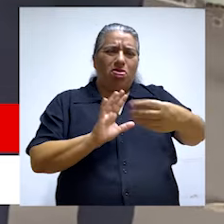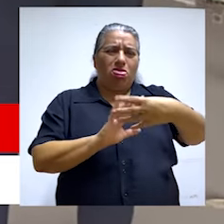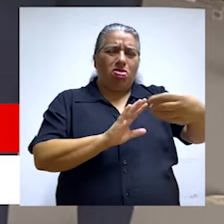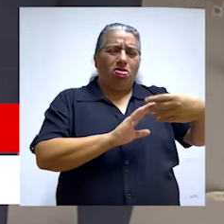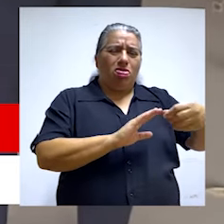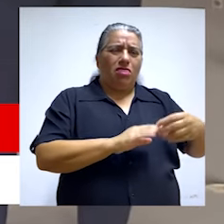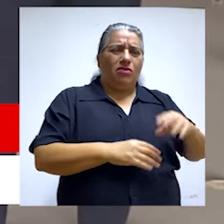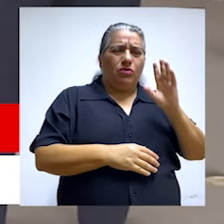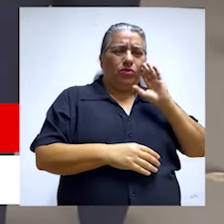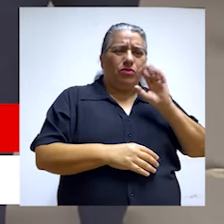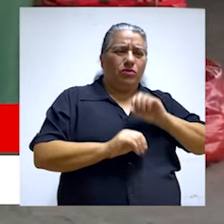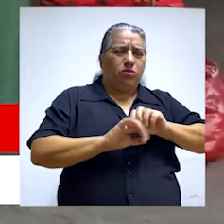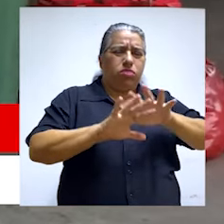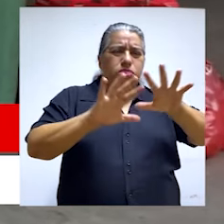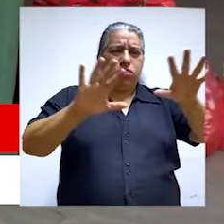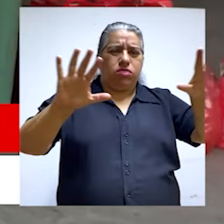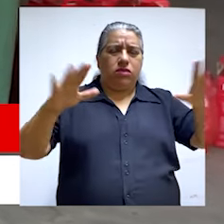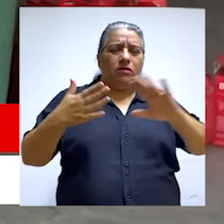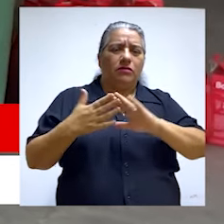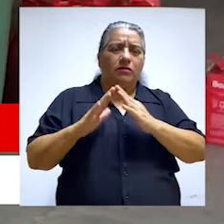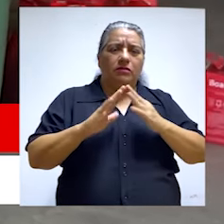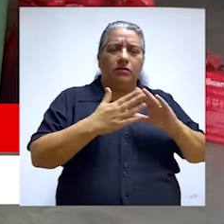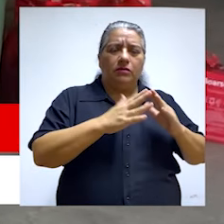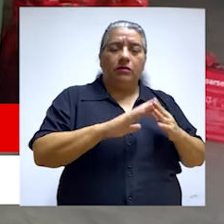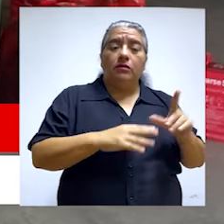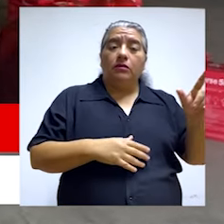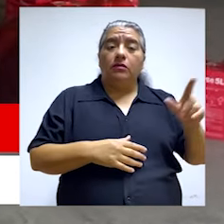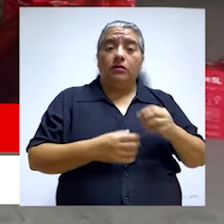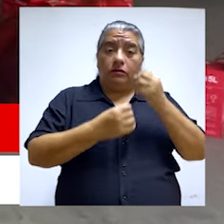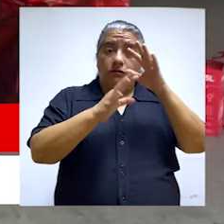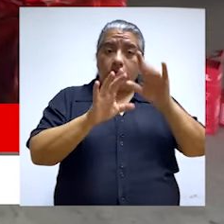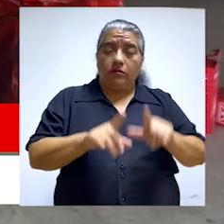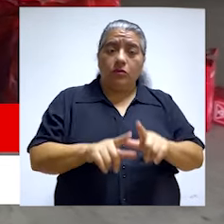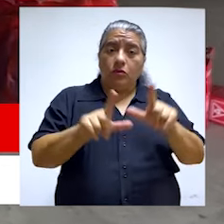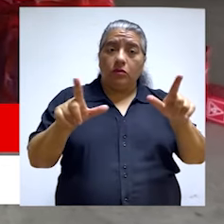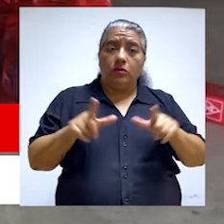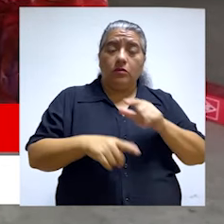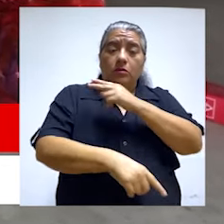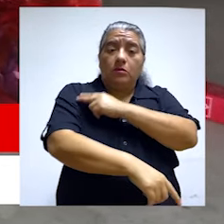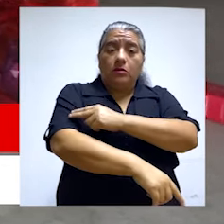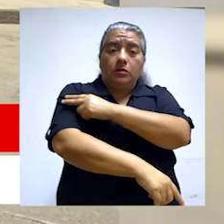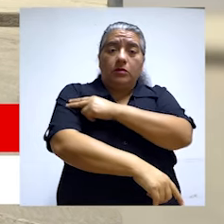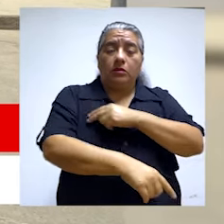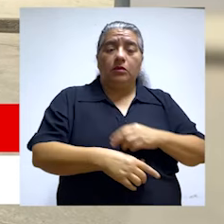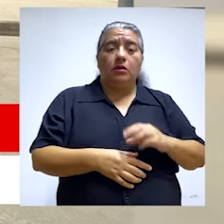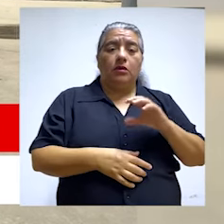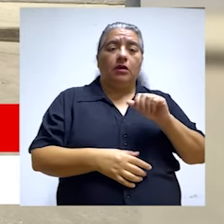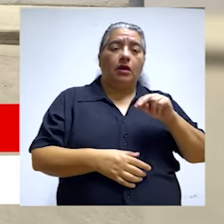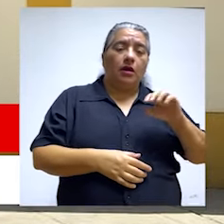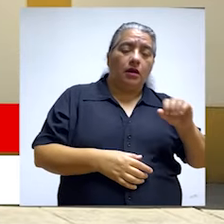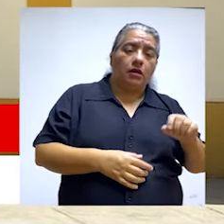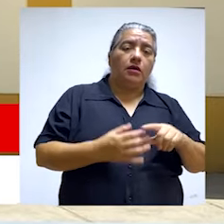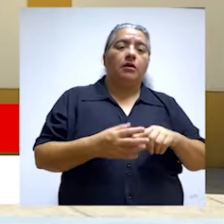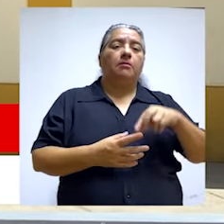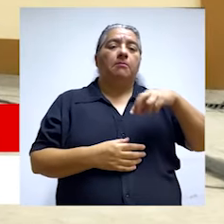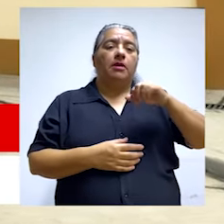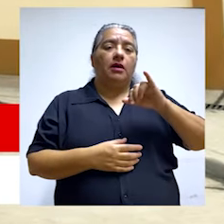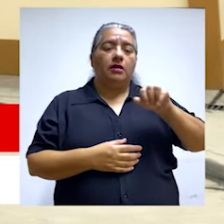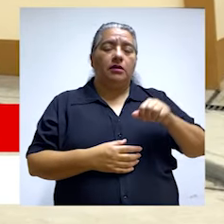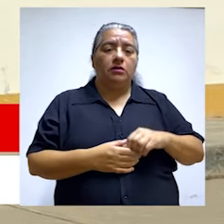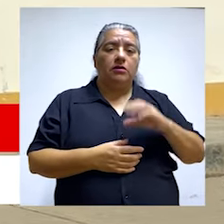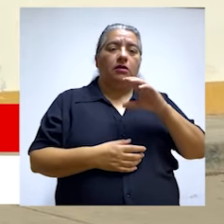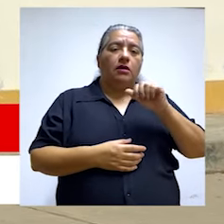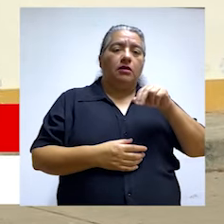contaminación para la población. De acuerdo a nuestro informe de control, los centros de salud afectados son cancas, pajaritos,